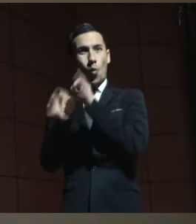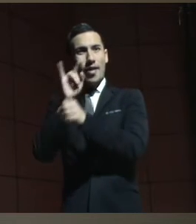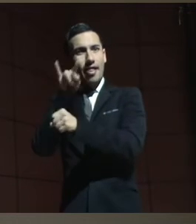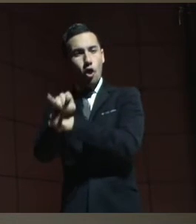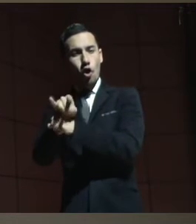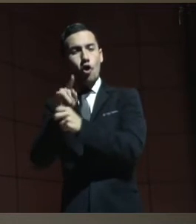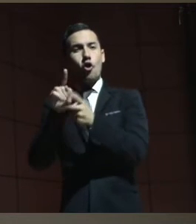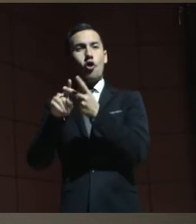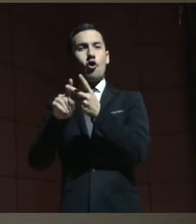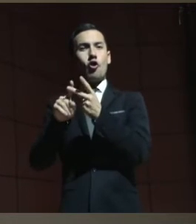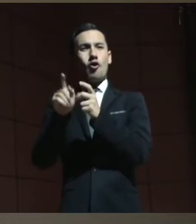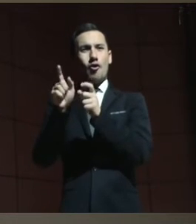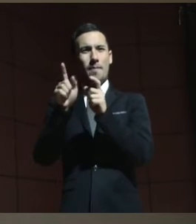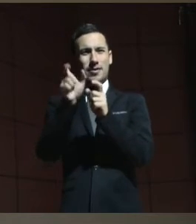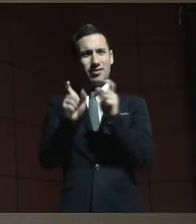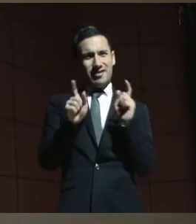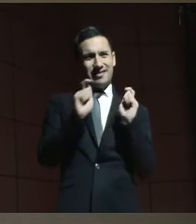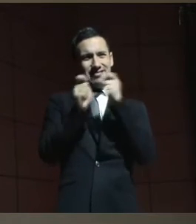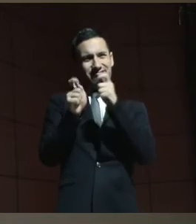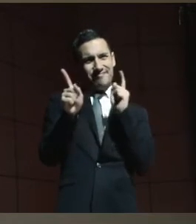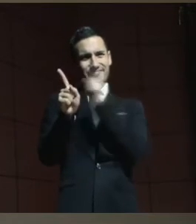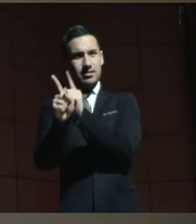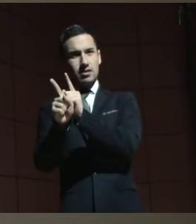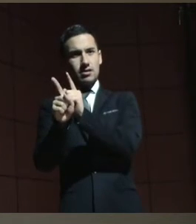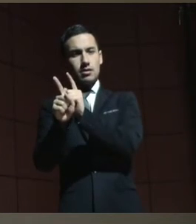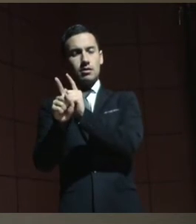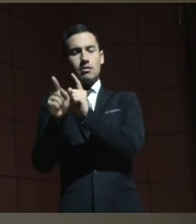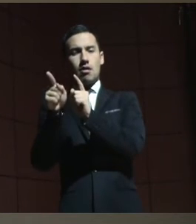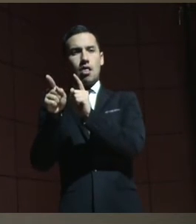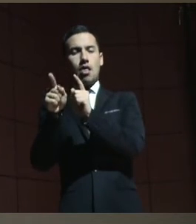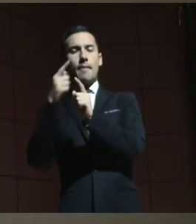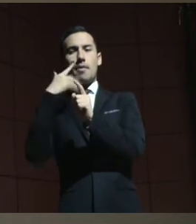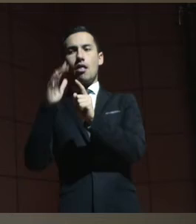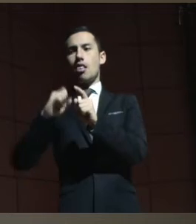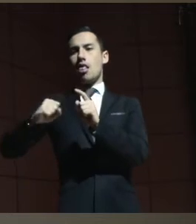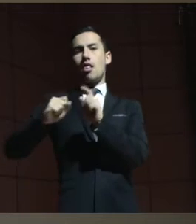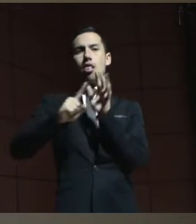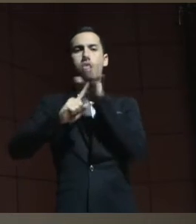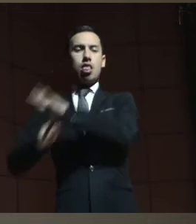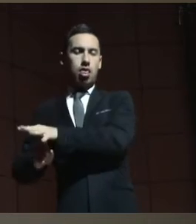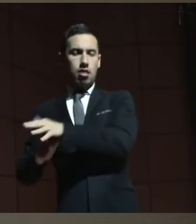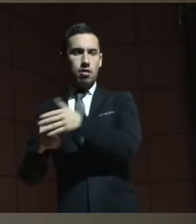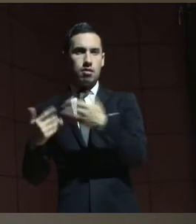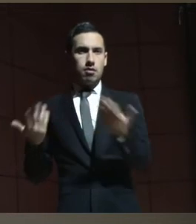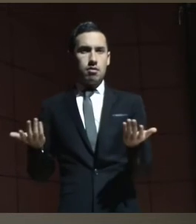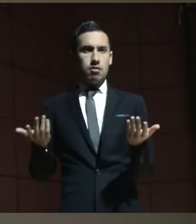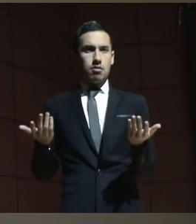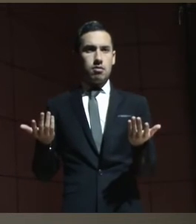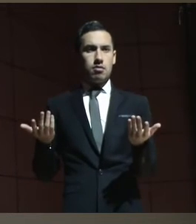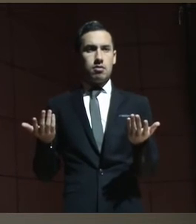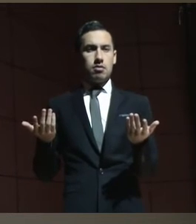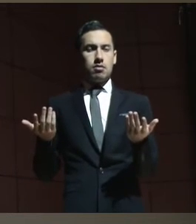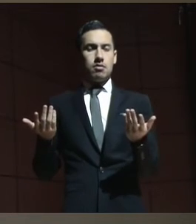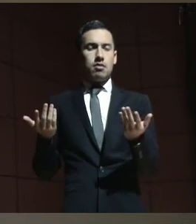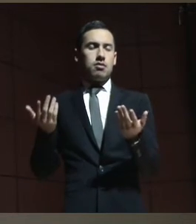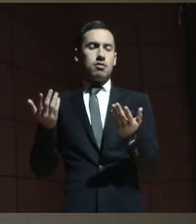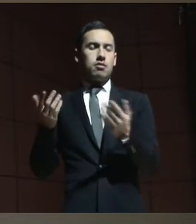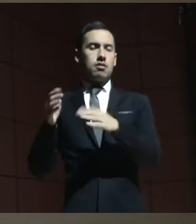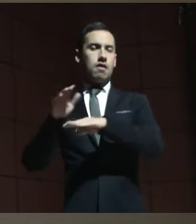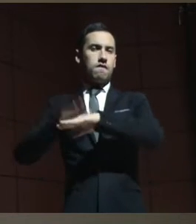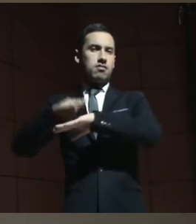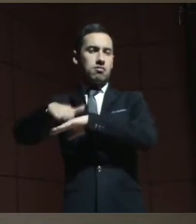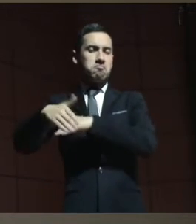consignas, sin que esto tenga ningún efecto posterior.